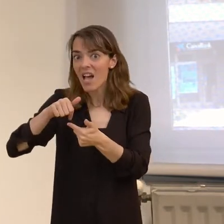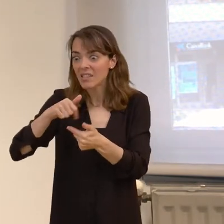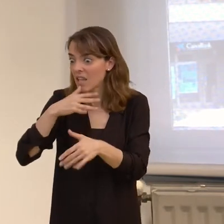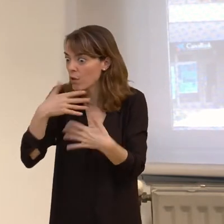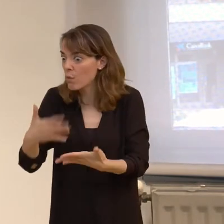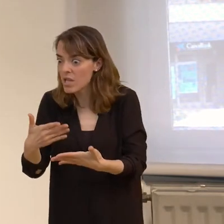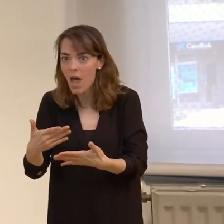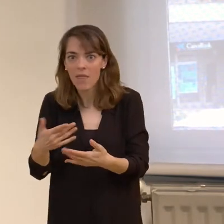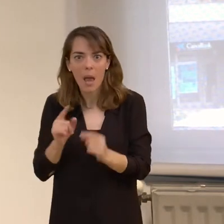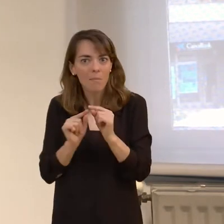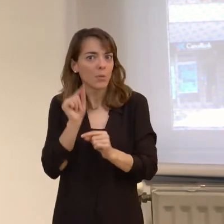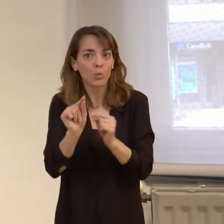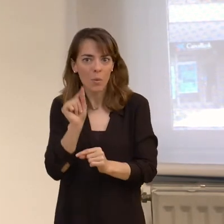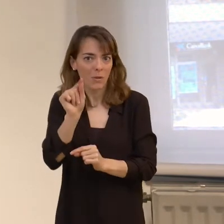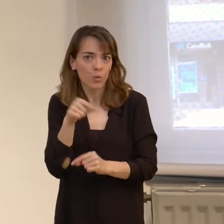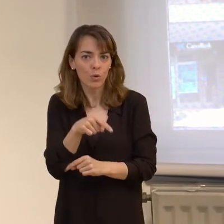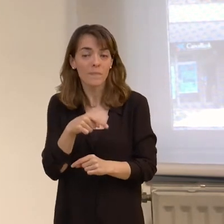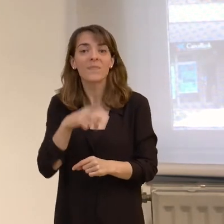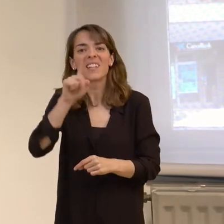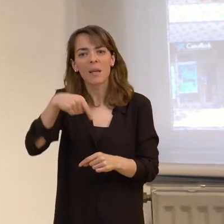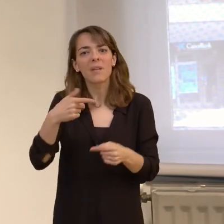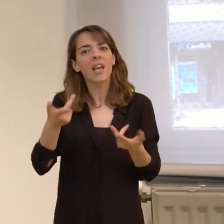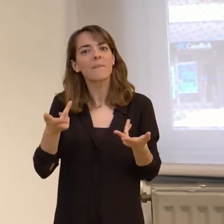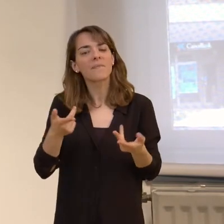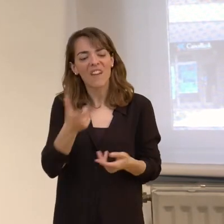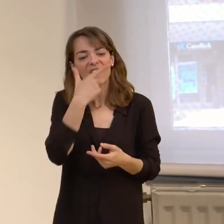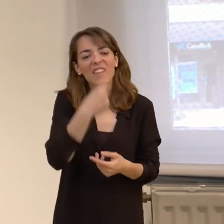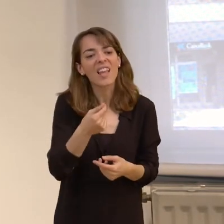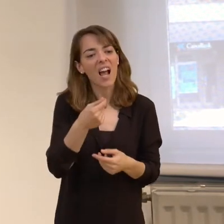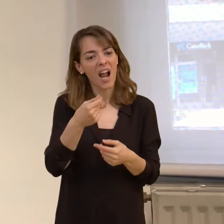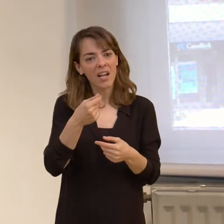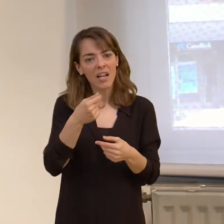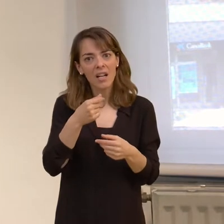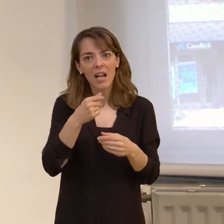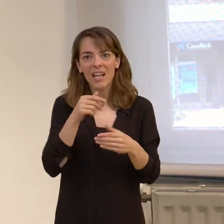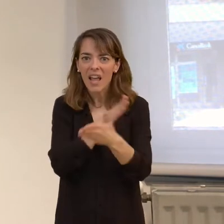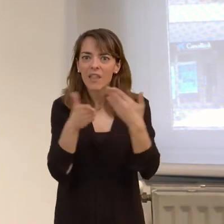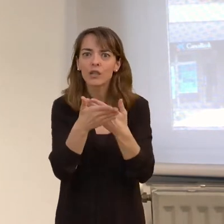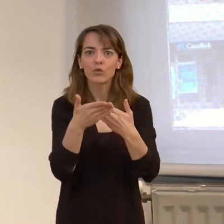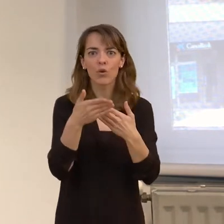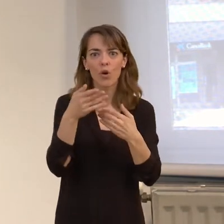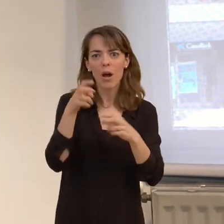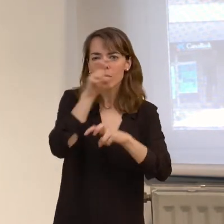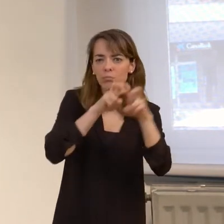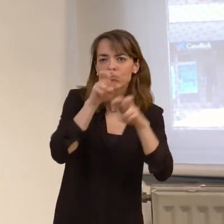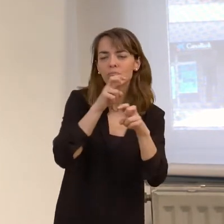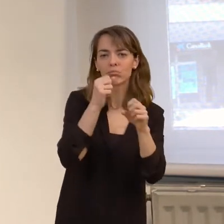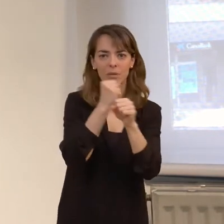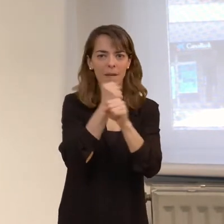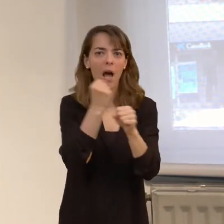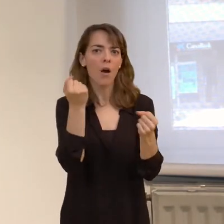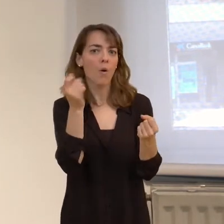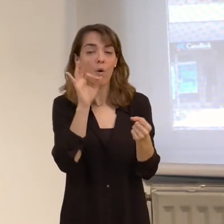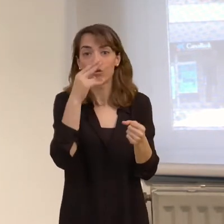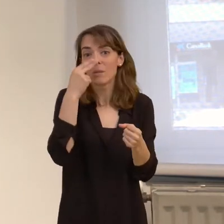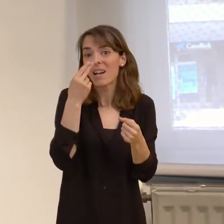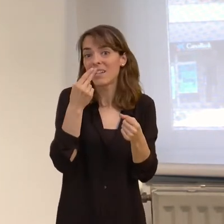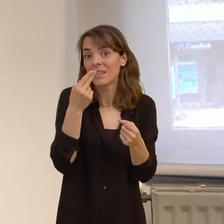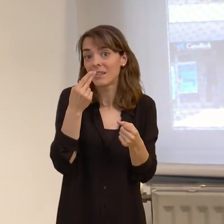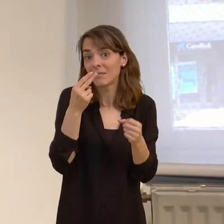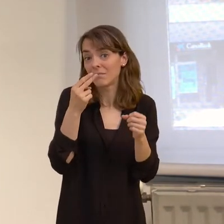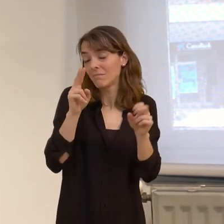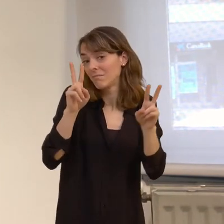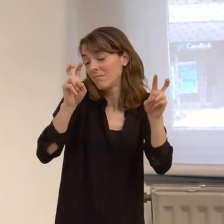minuto, así como facilitarle acceso a comunicación directa y personal sobre búsqueda de empleo o temas de su interés.